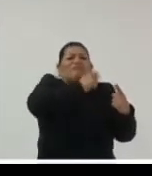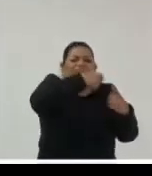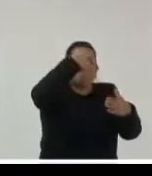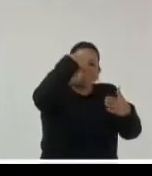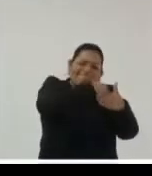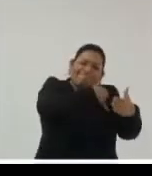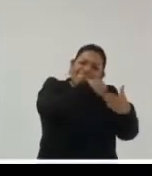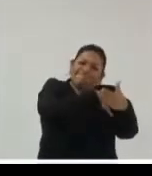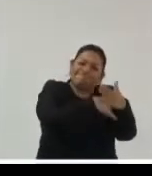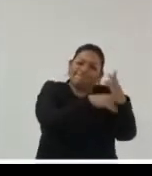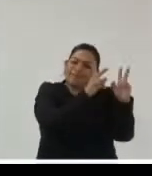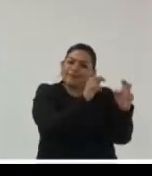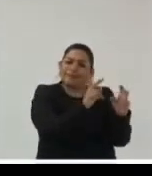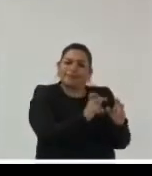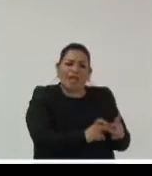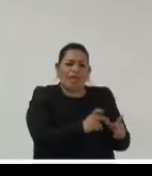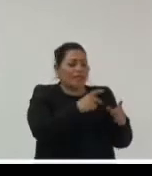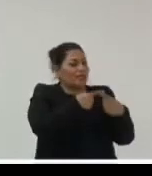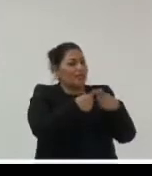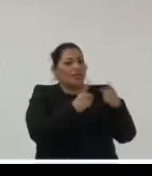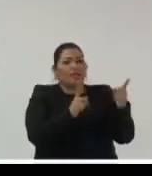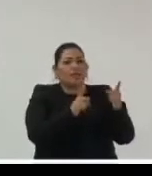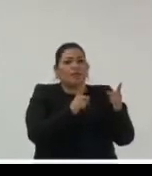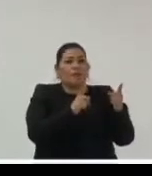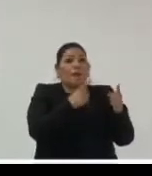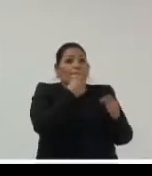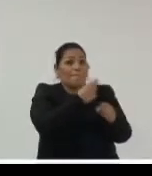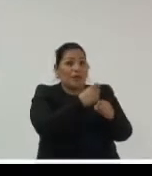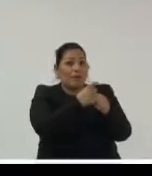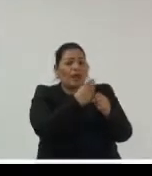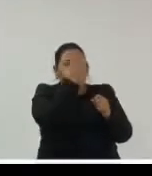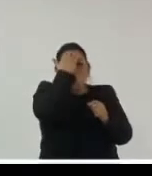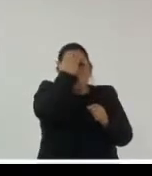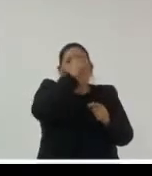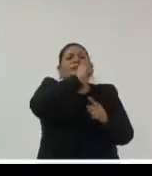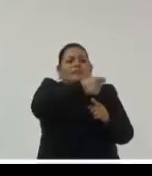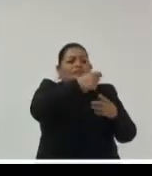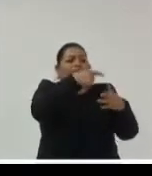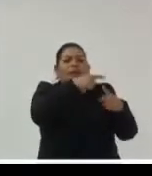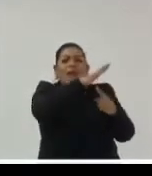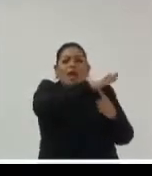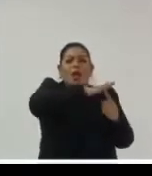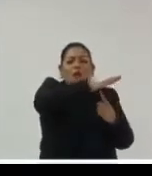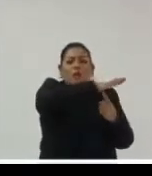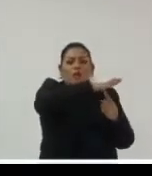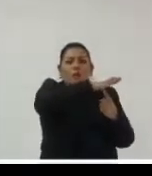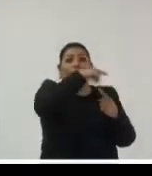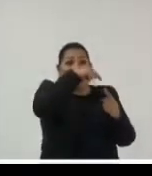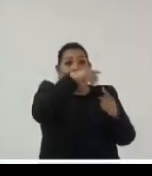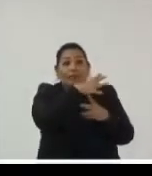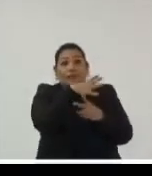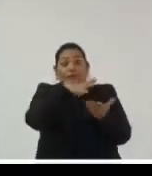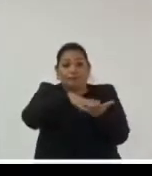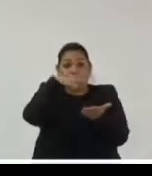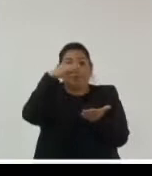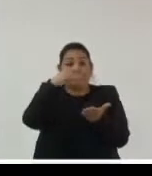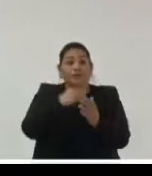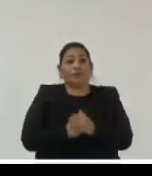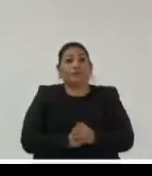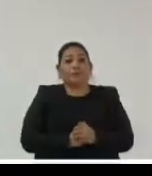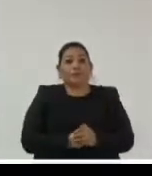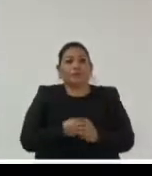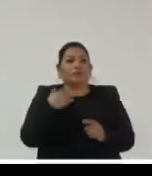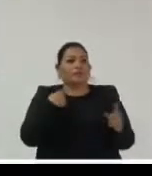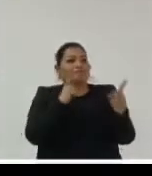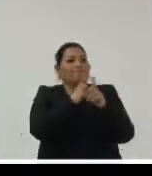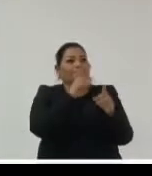profundas y altamente complejas razones por las cuales muchas cosas son como son hoy en día esto es una copia de un que me encontré en